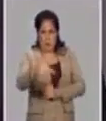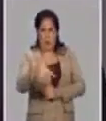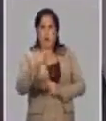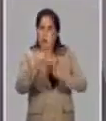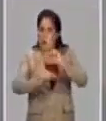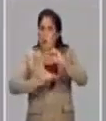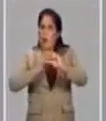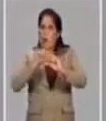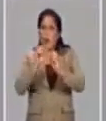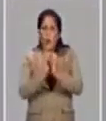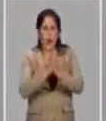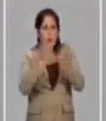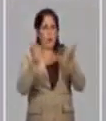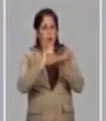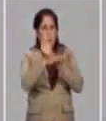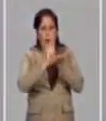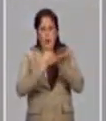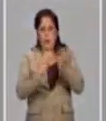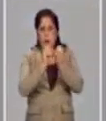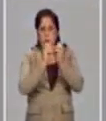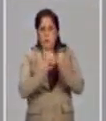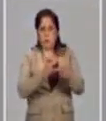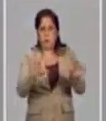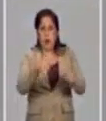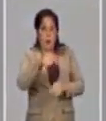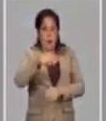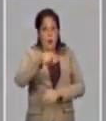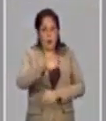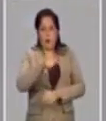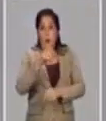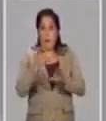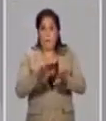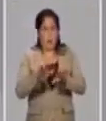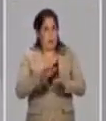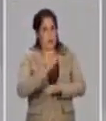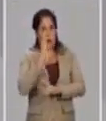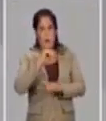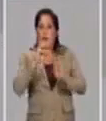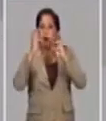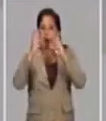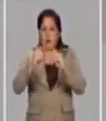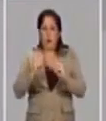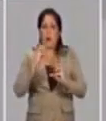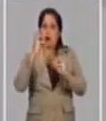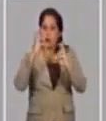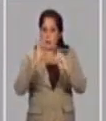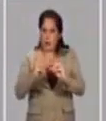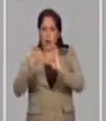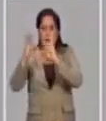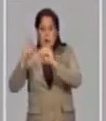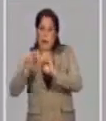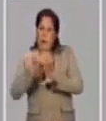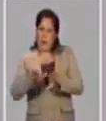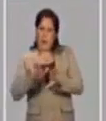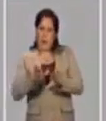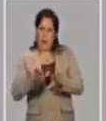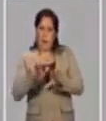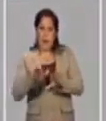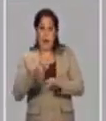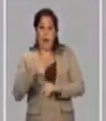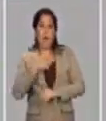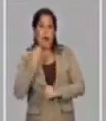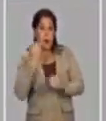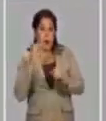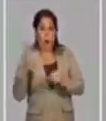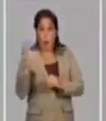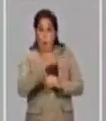semanas irán apareciendo nuevas publicaciones y ya después no para, porque es un resultado tras otro. Lo que habría que esperar un